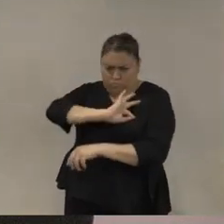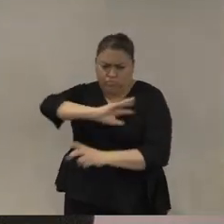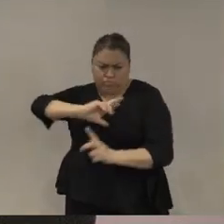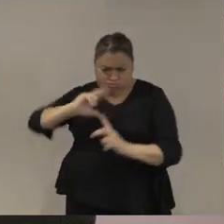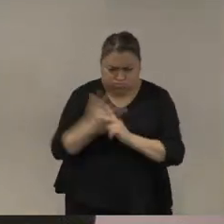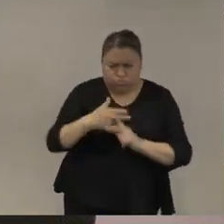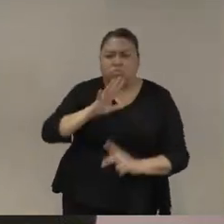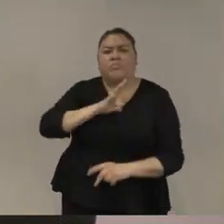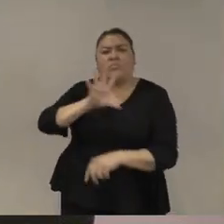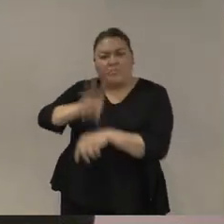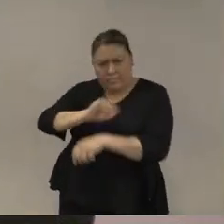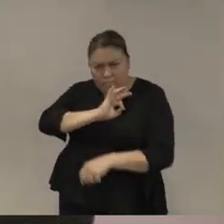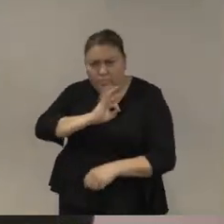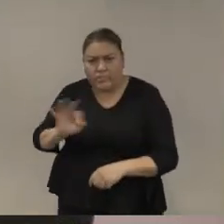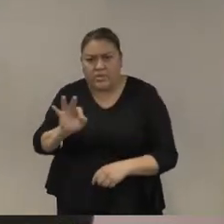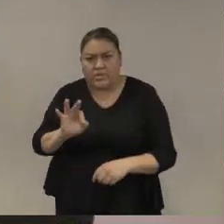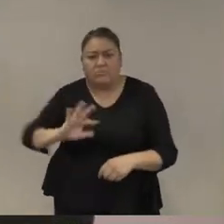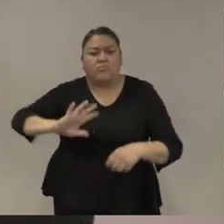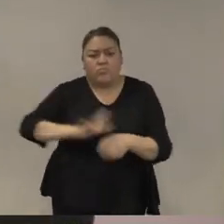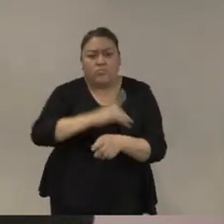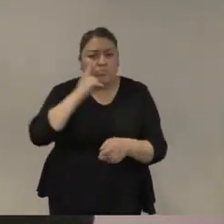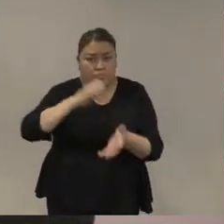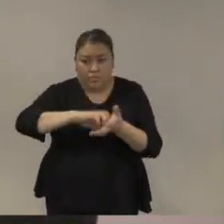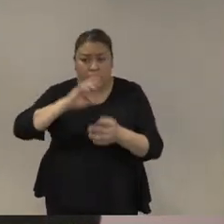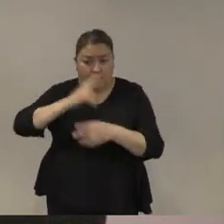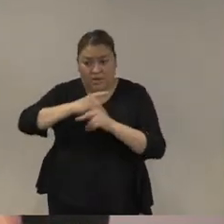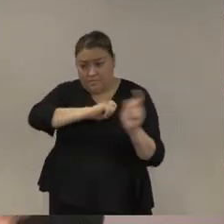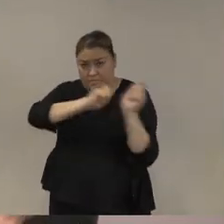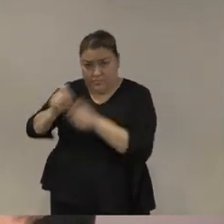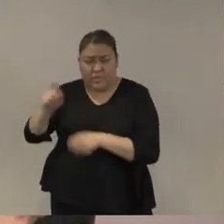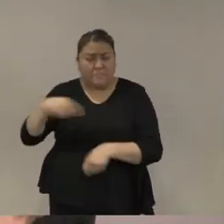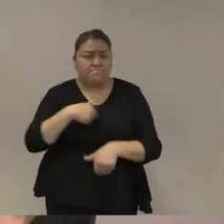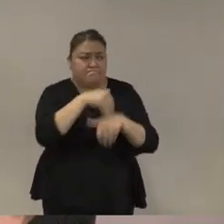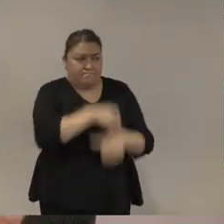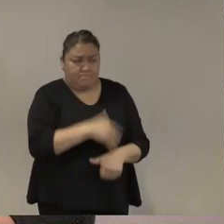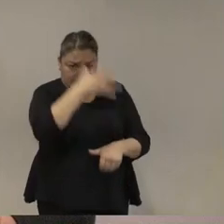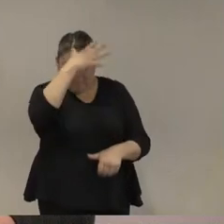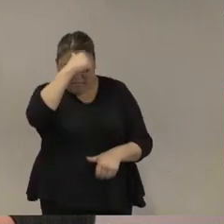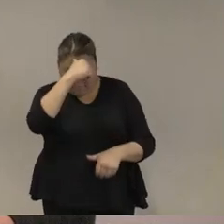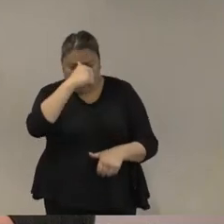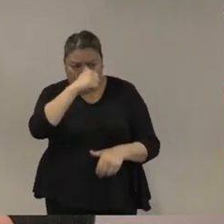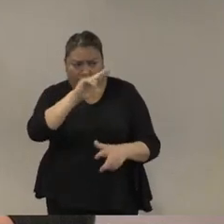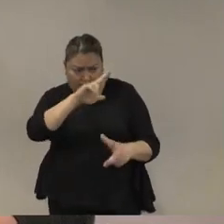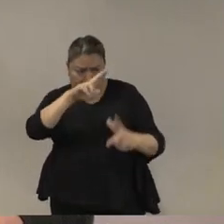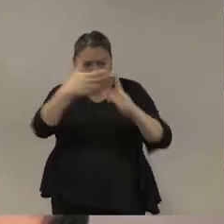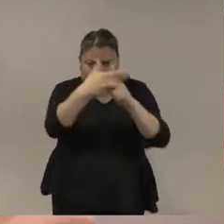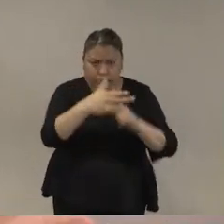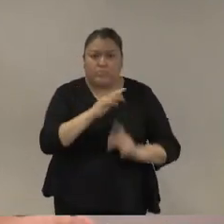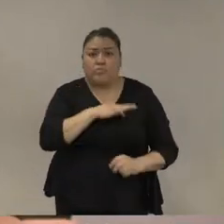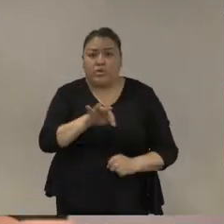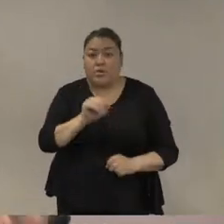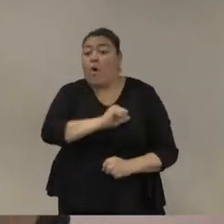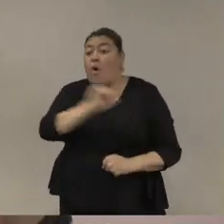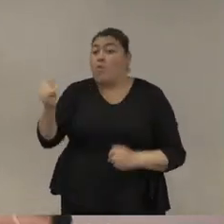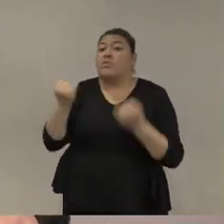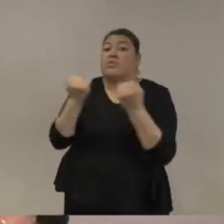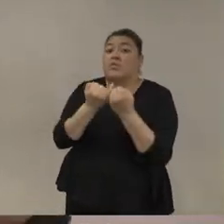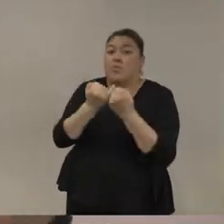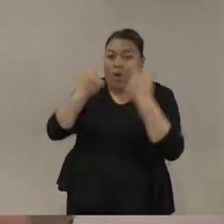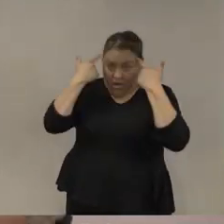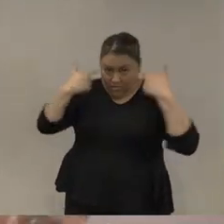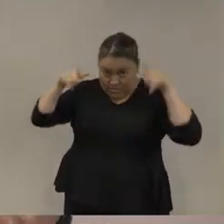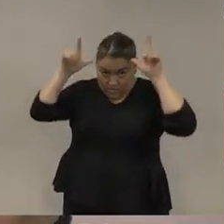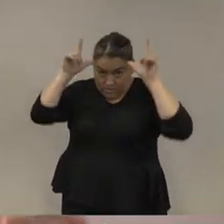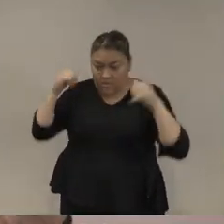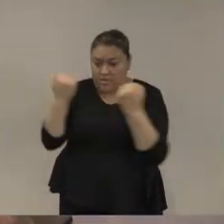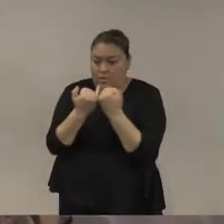el cumplimiento del deber en contra de un riesgo eminente y para contraatacar una resistencia